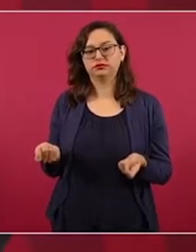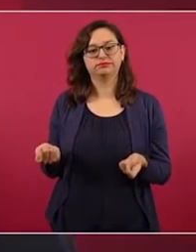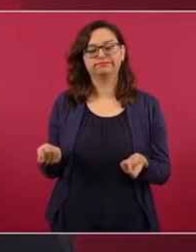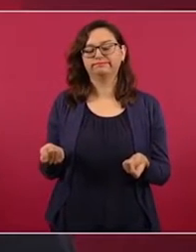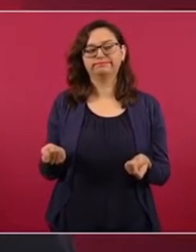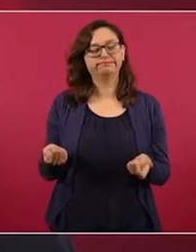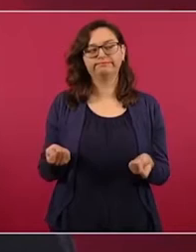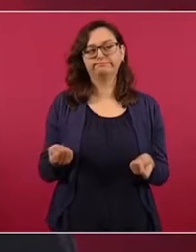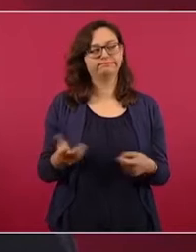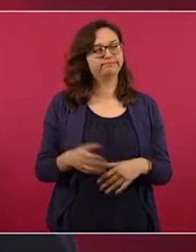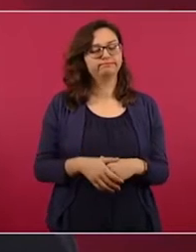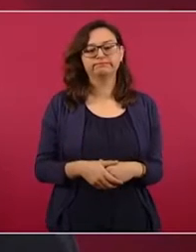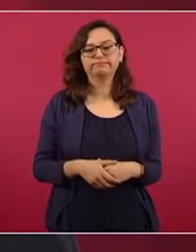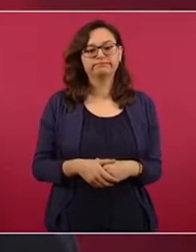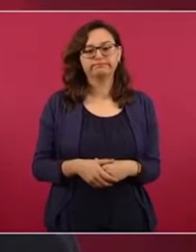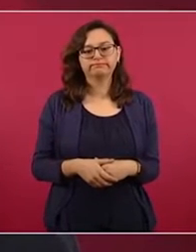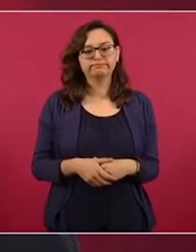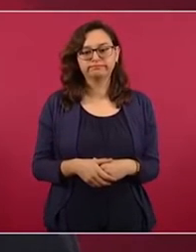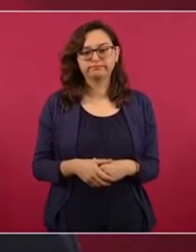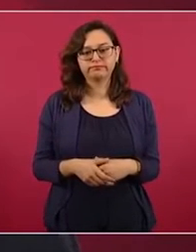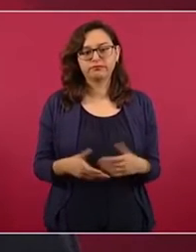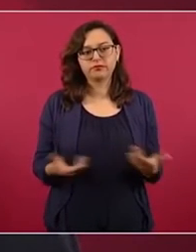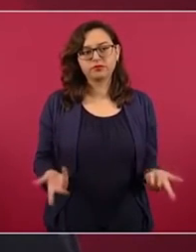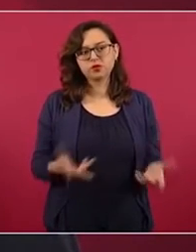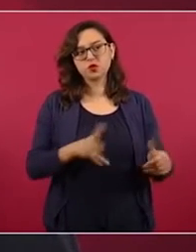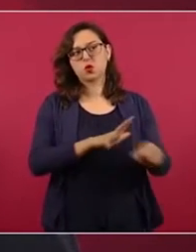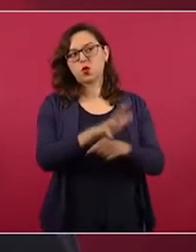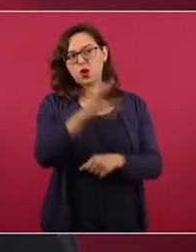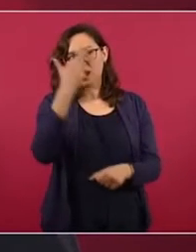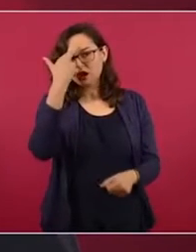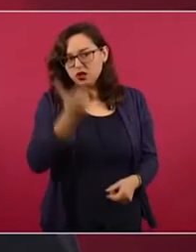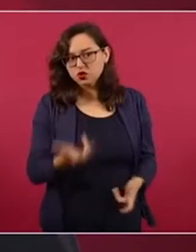razón alguna,